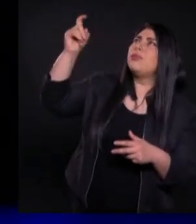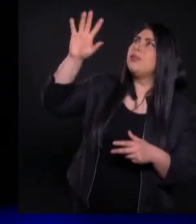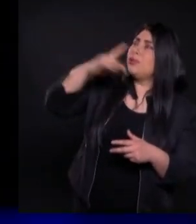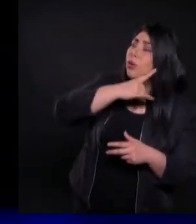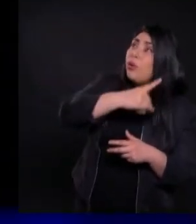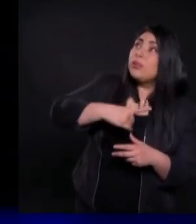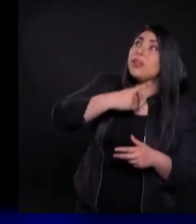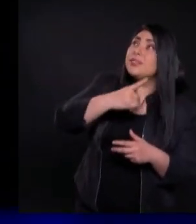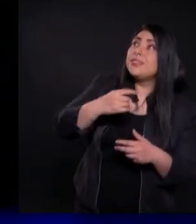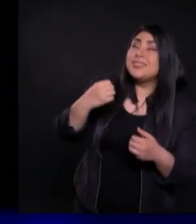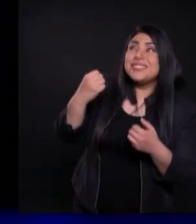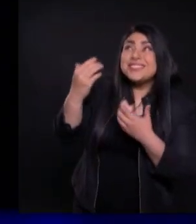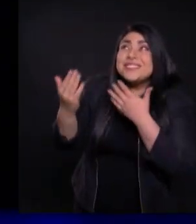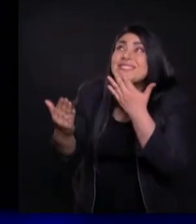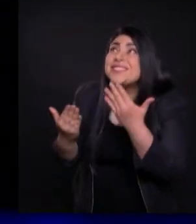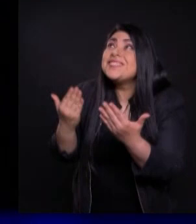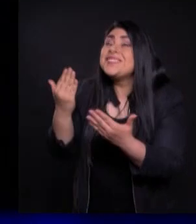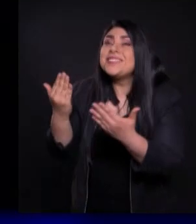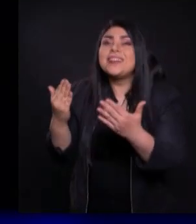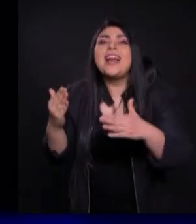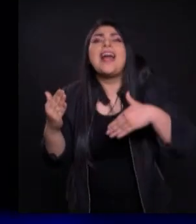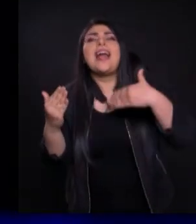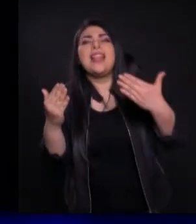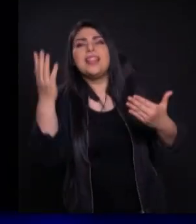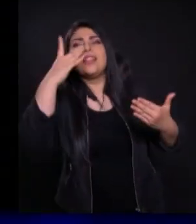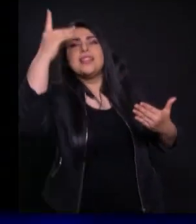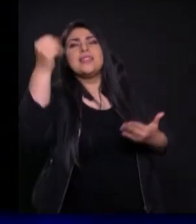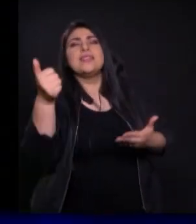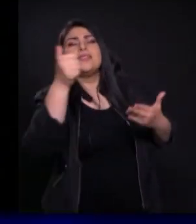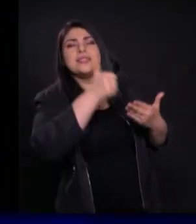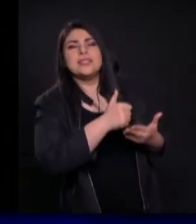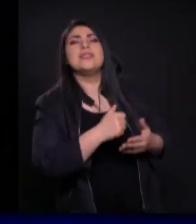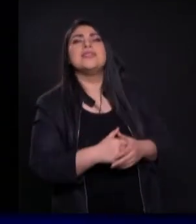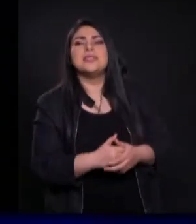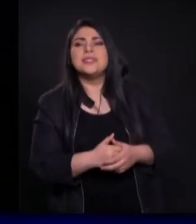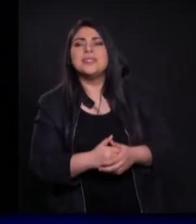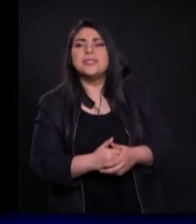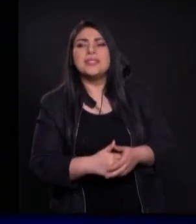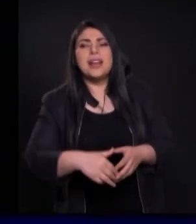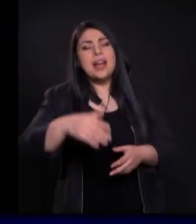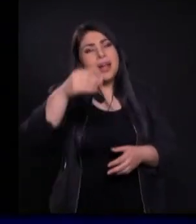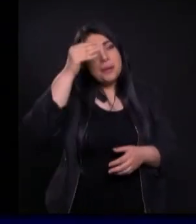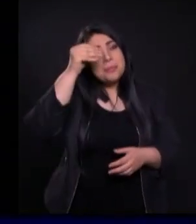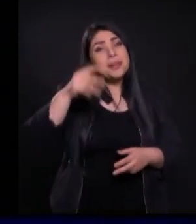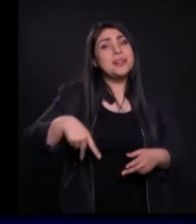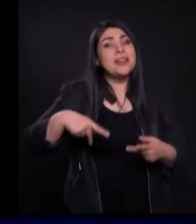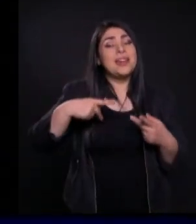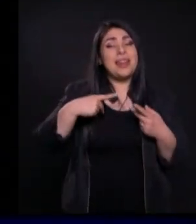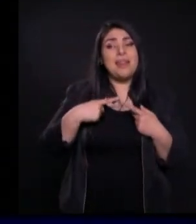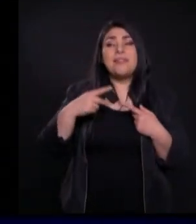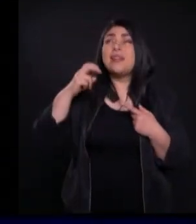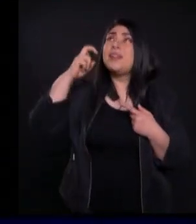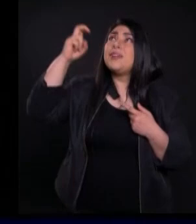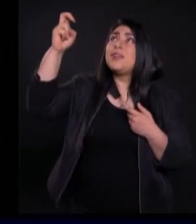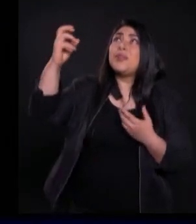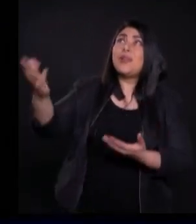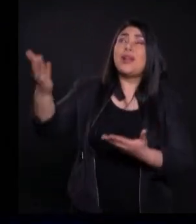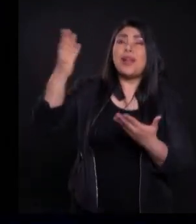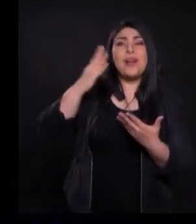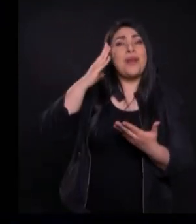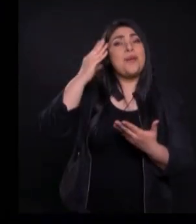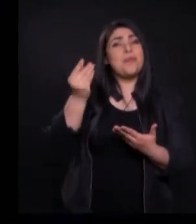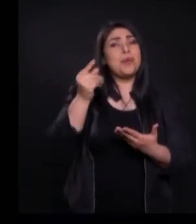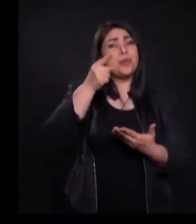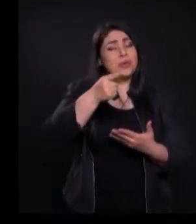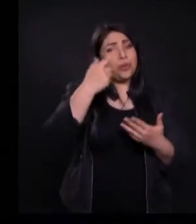Aprendí Que uno Debe aprender A vivir De las añadiduras De Dios Por cuanto Decidiste Buscar